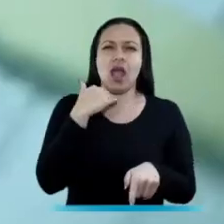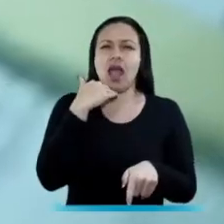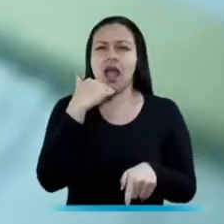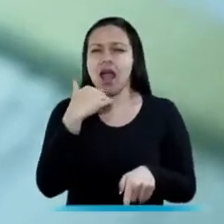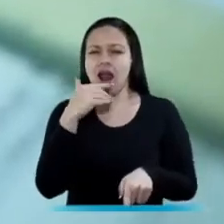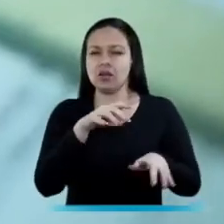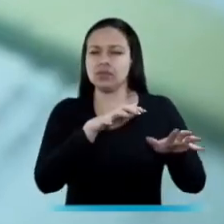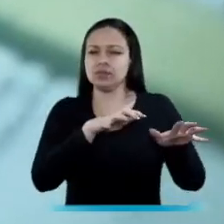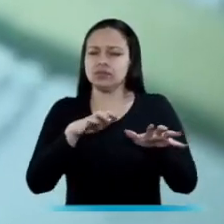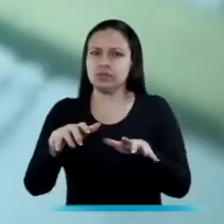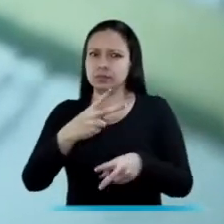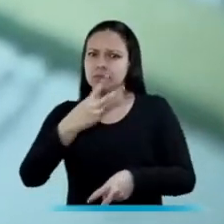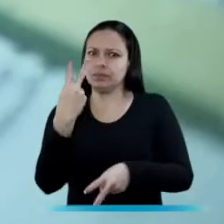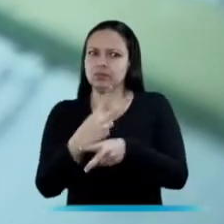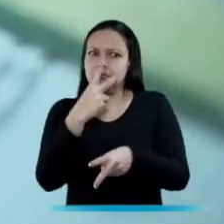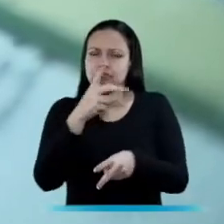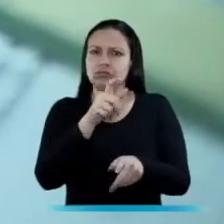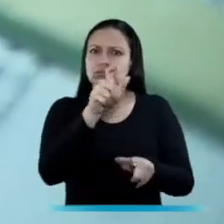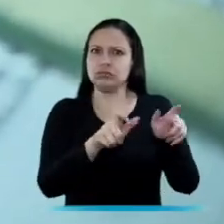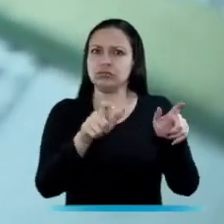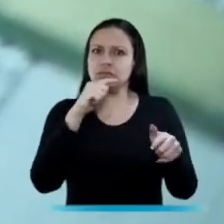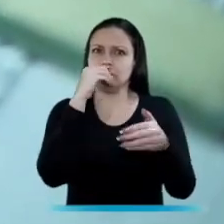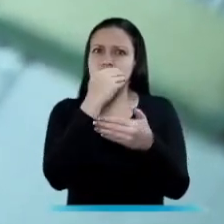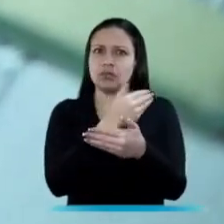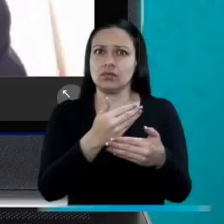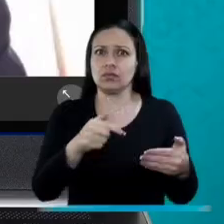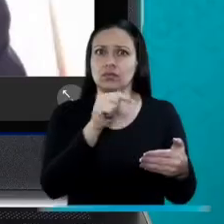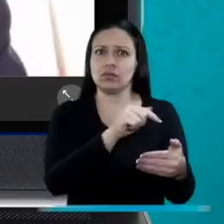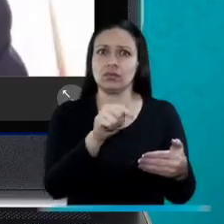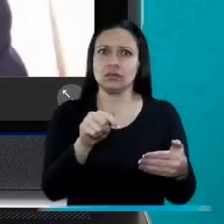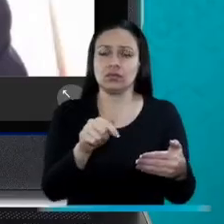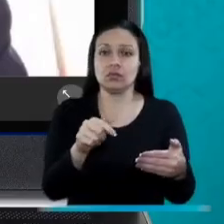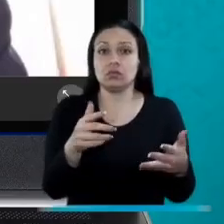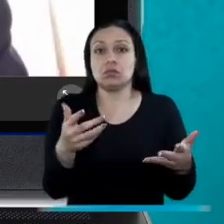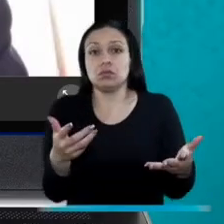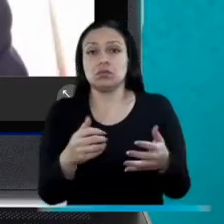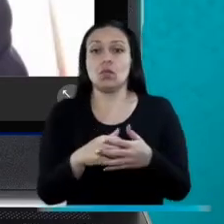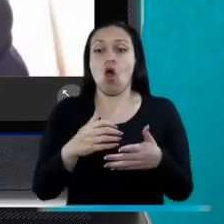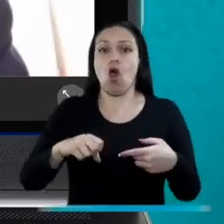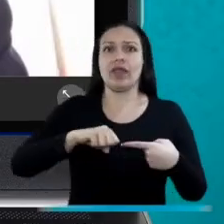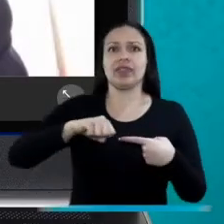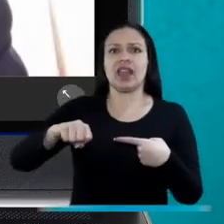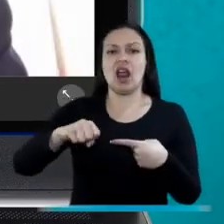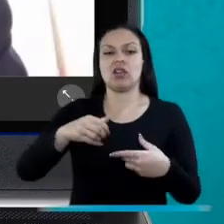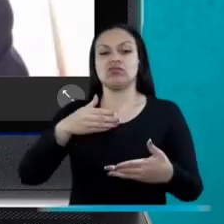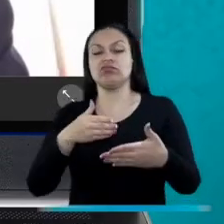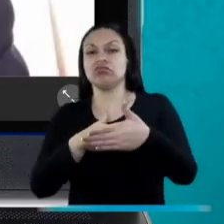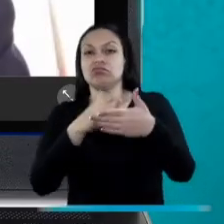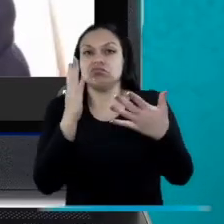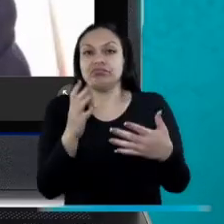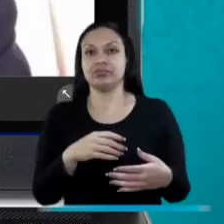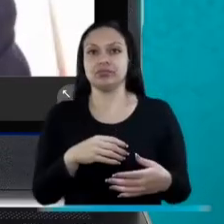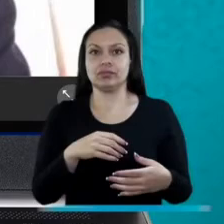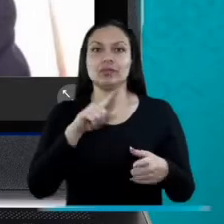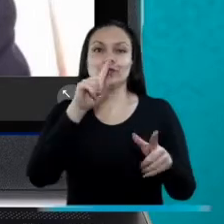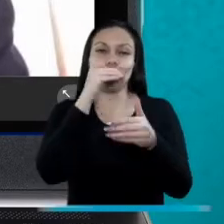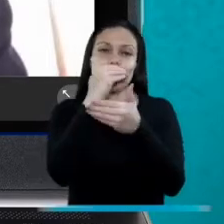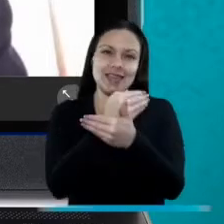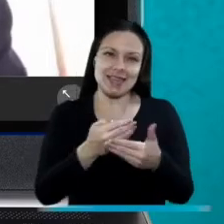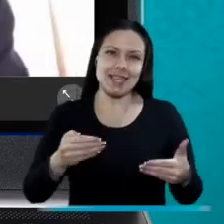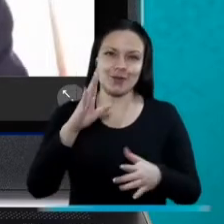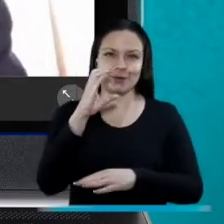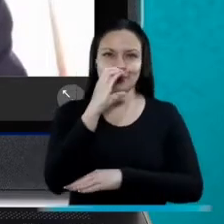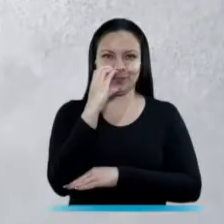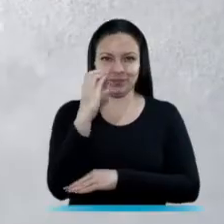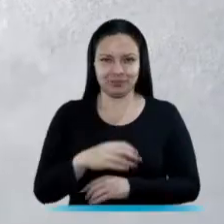actuación que pueda poner en riesgo o en peligro la vida o cualquier otro derecho fundamental de los niños